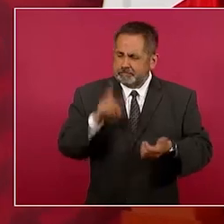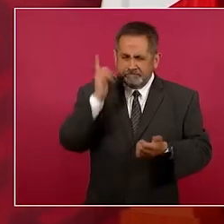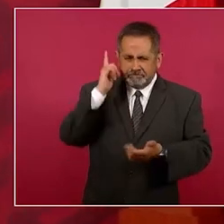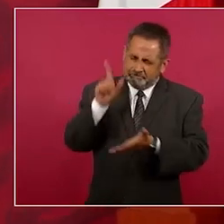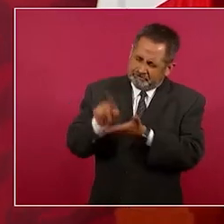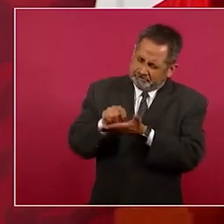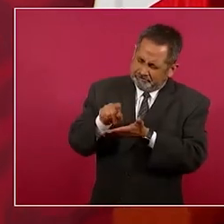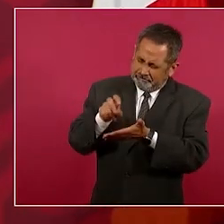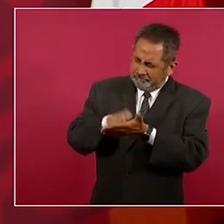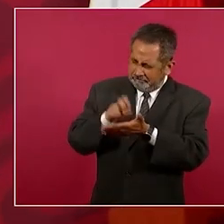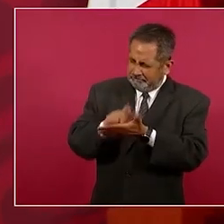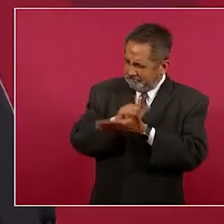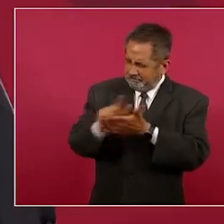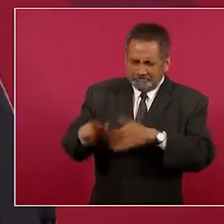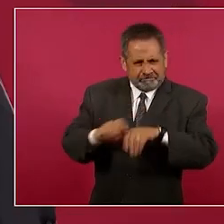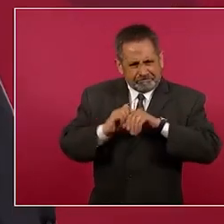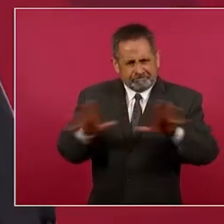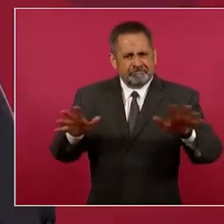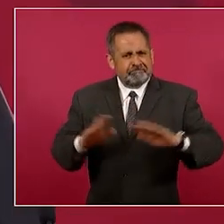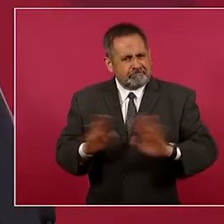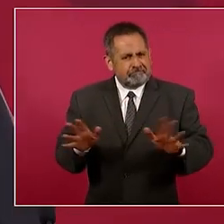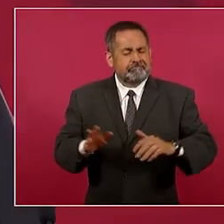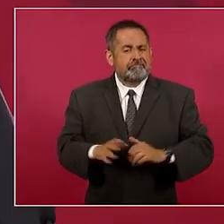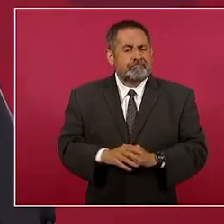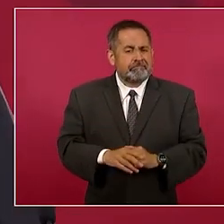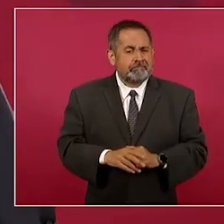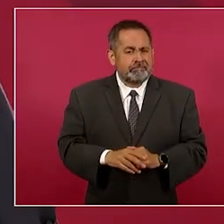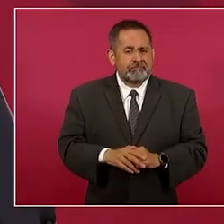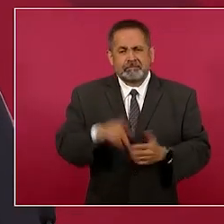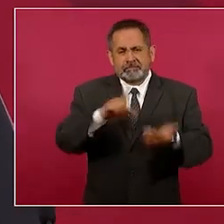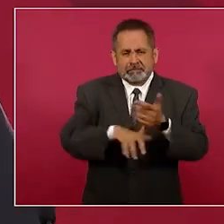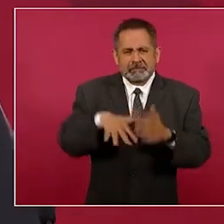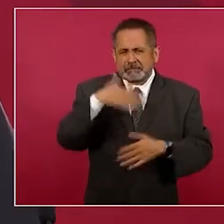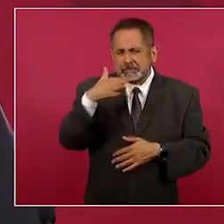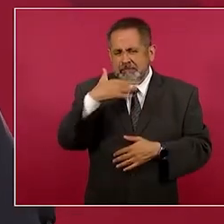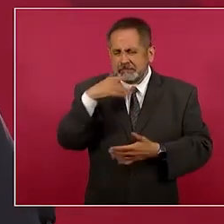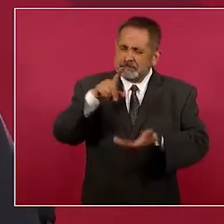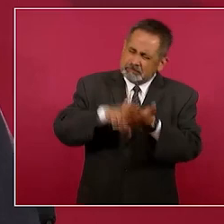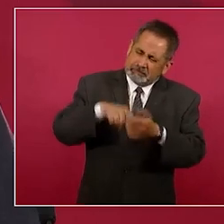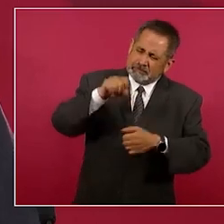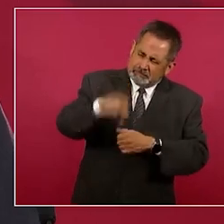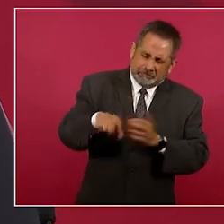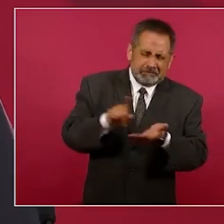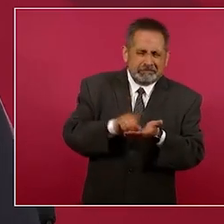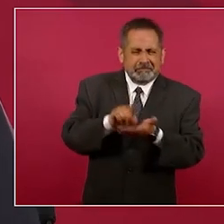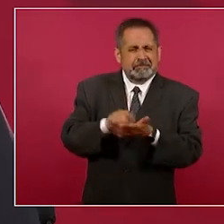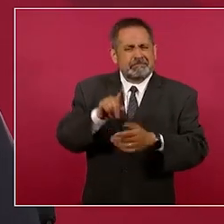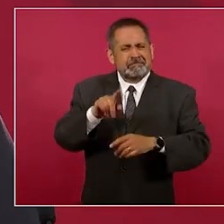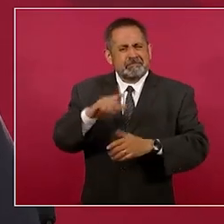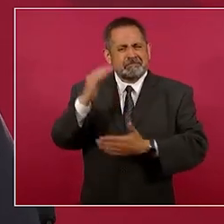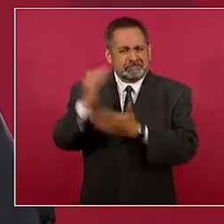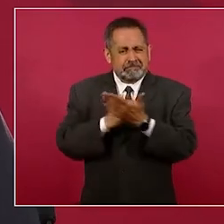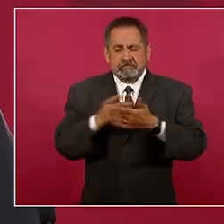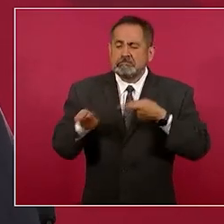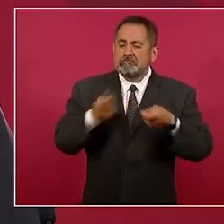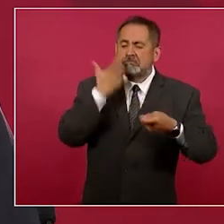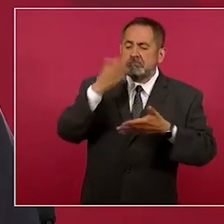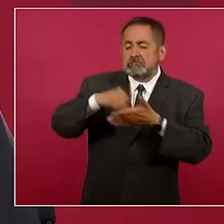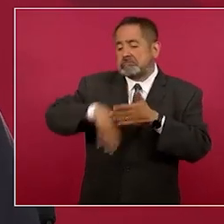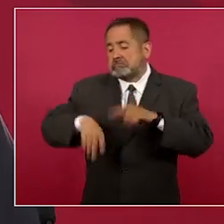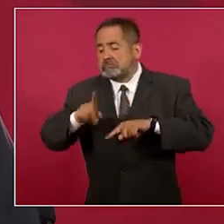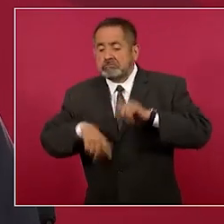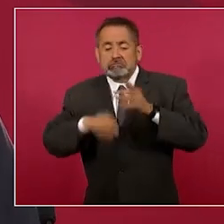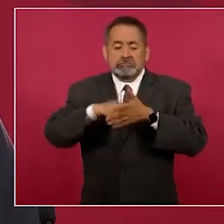de este la corrupción que hay ahí de manipulación